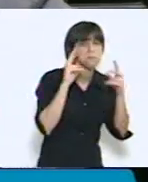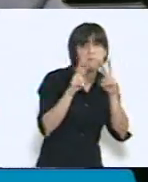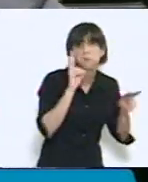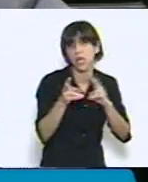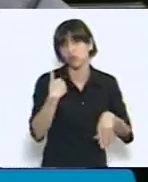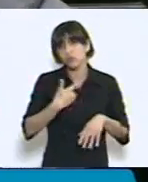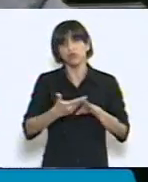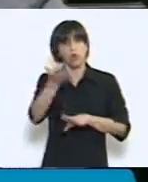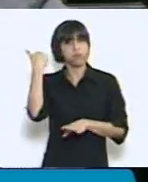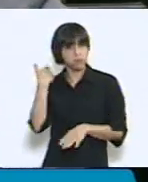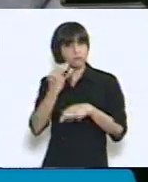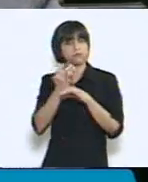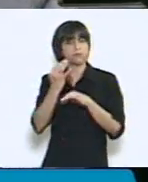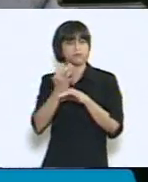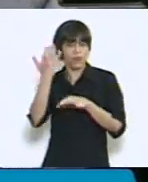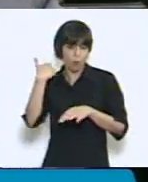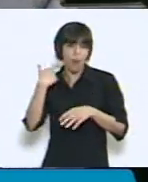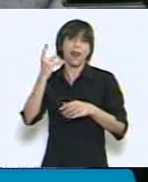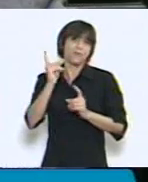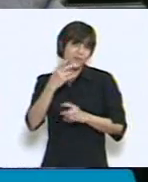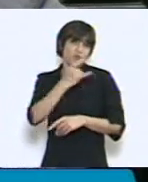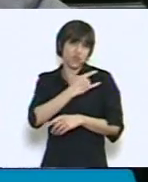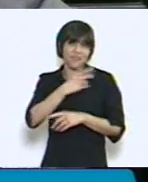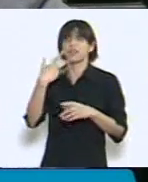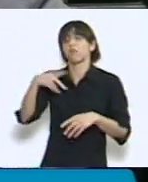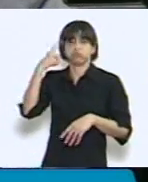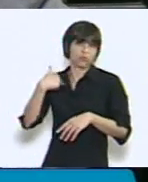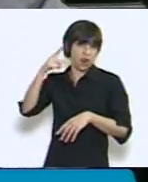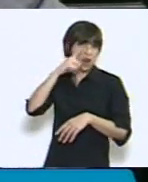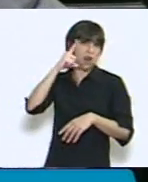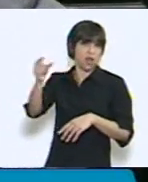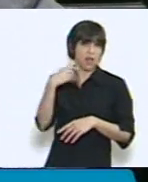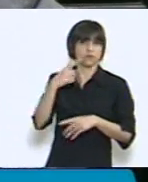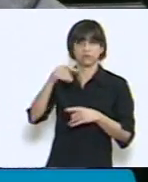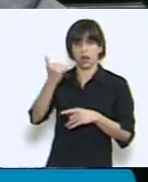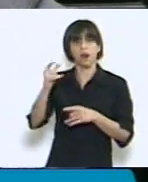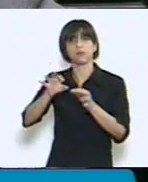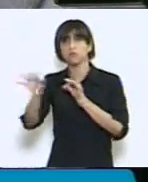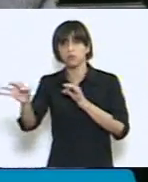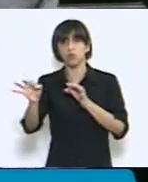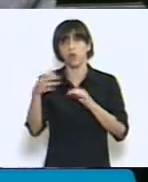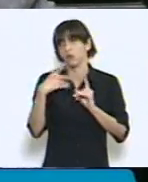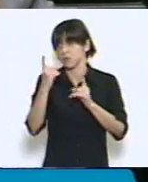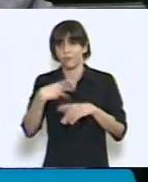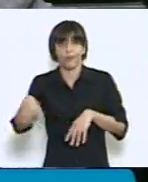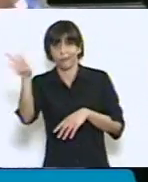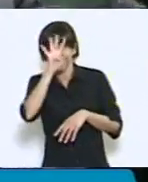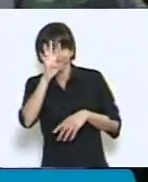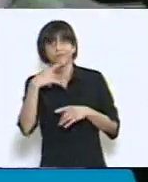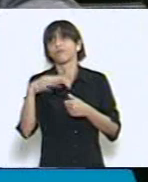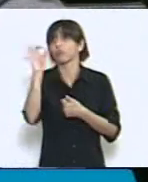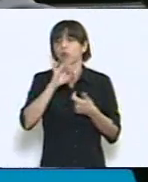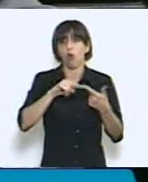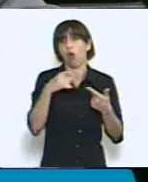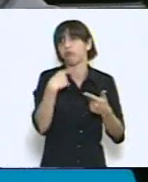yo provengo de la zona más alejada, donde hay comunidades de hermanos, pueblos originarios, hasta en la zona